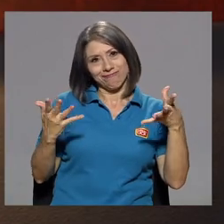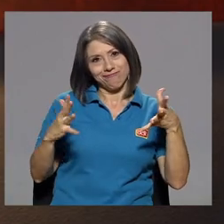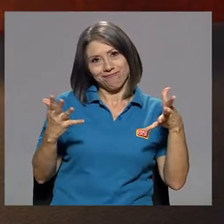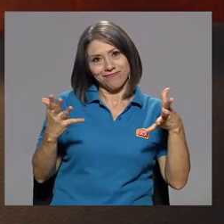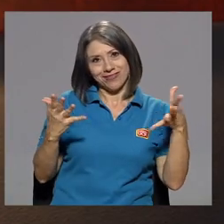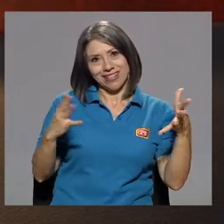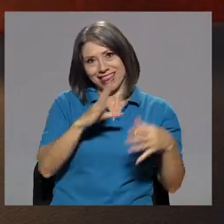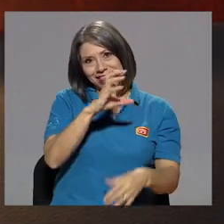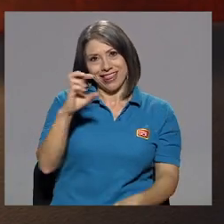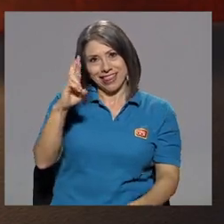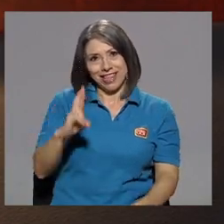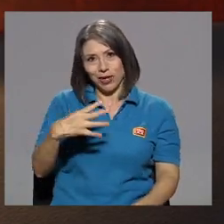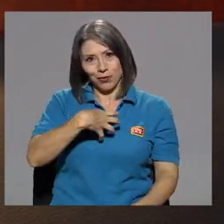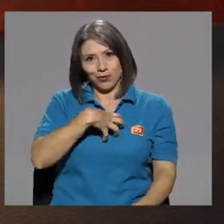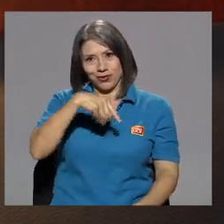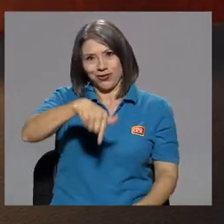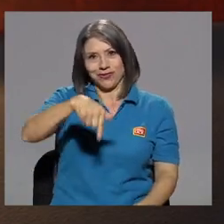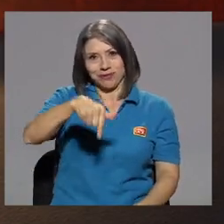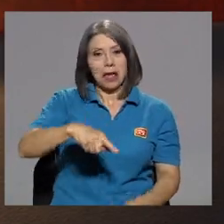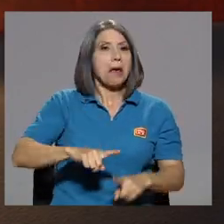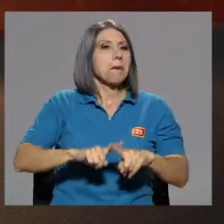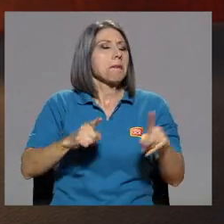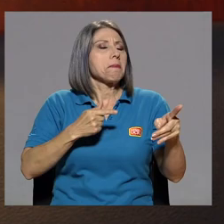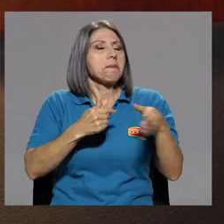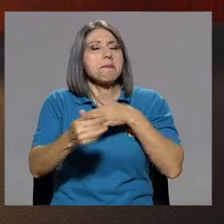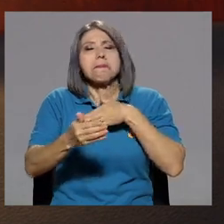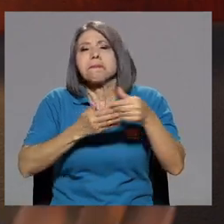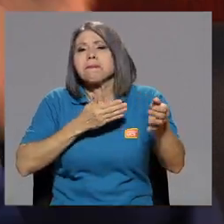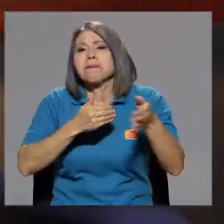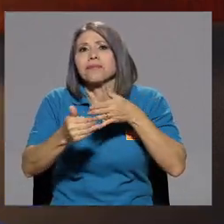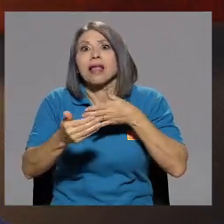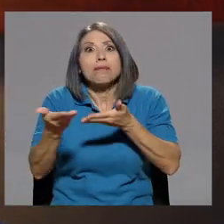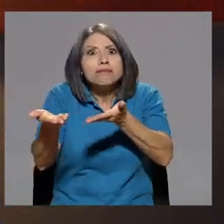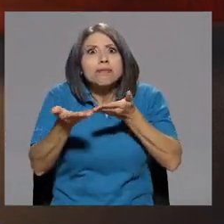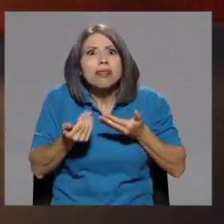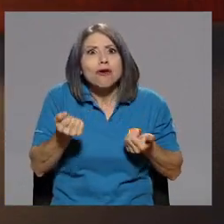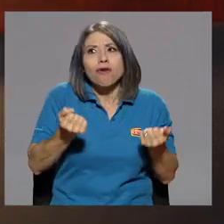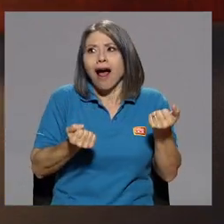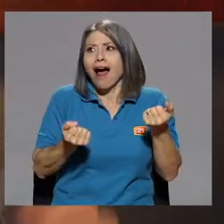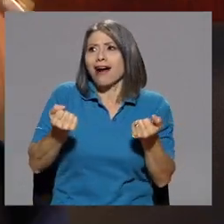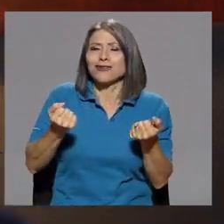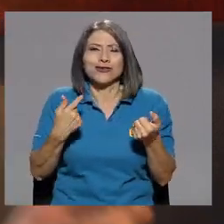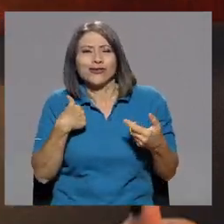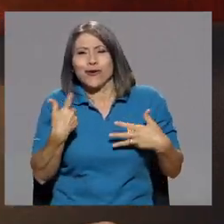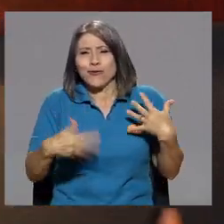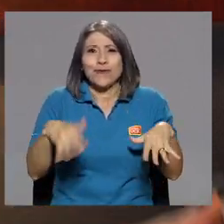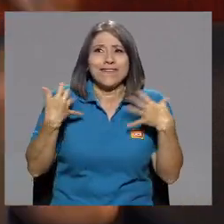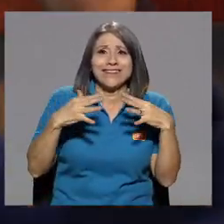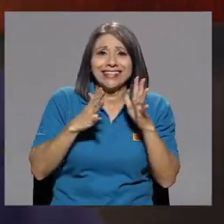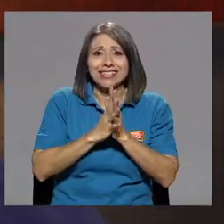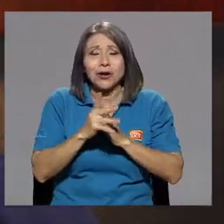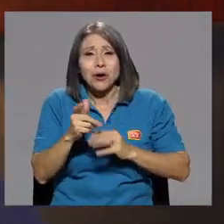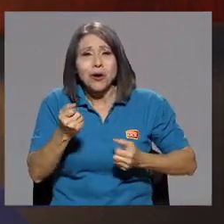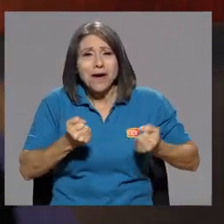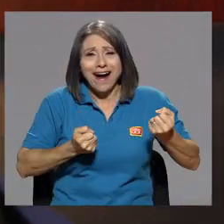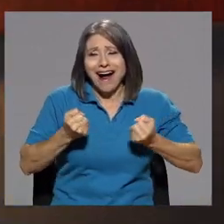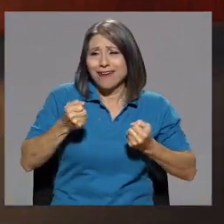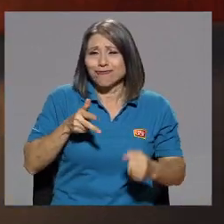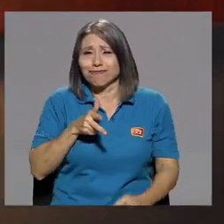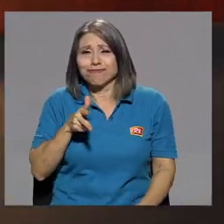de picos. Pero aún así, me dieron calma. Y yo dije, como loca yo con calma.